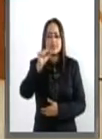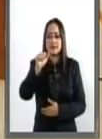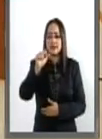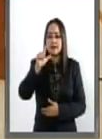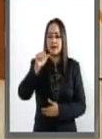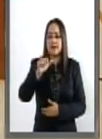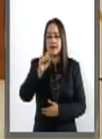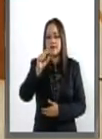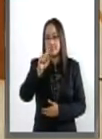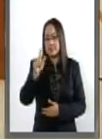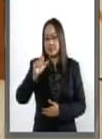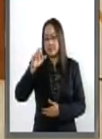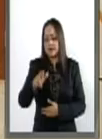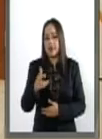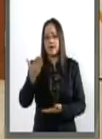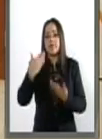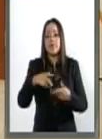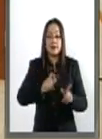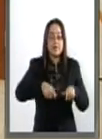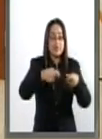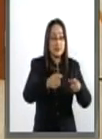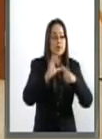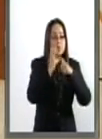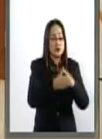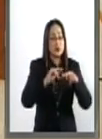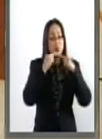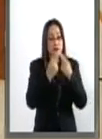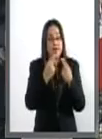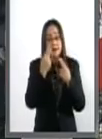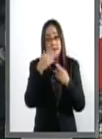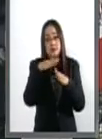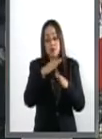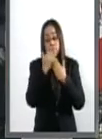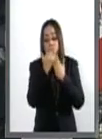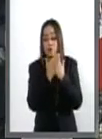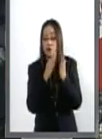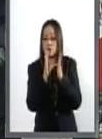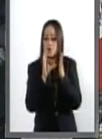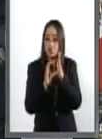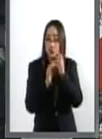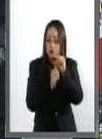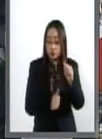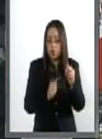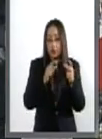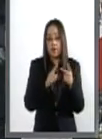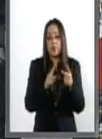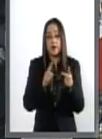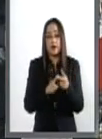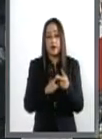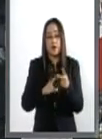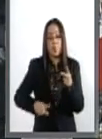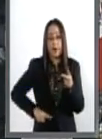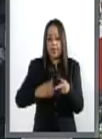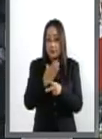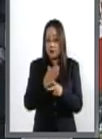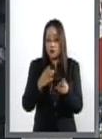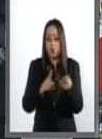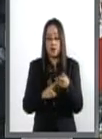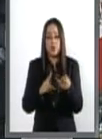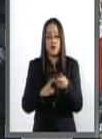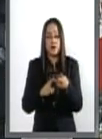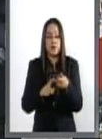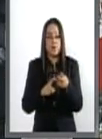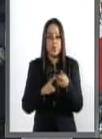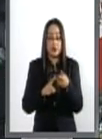Solorio. Túrnese a las Comisiones Unidas de Puntos Constitucionales de Gobernación, de